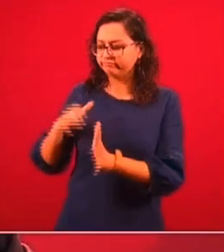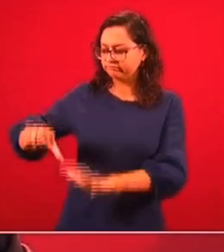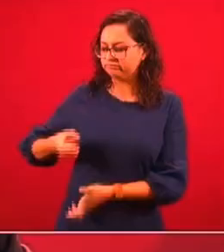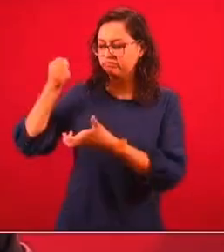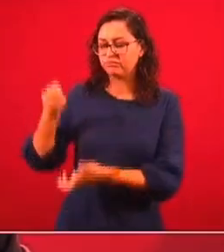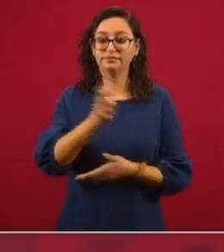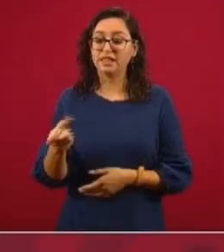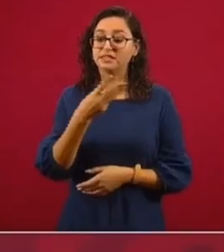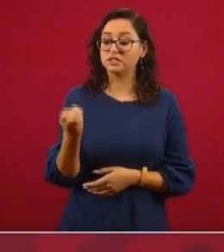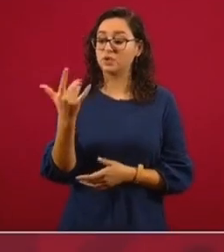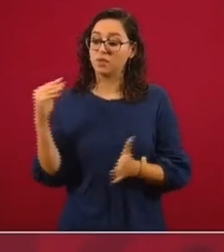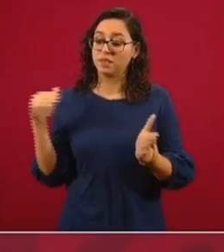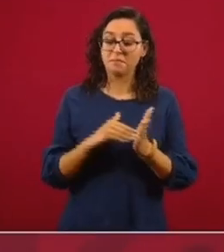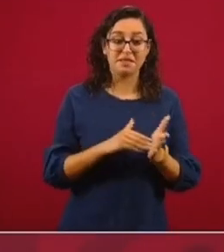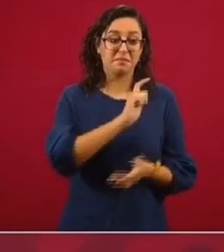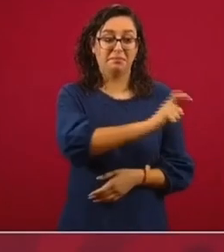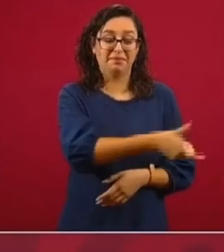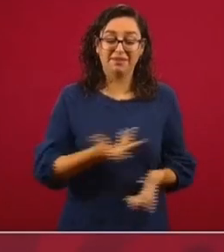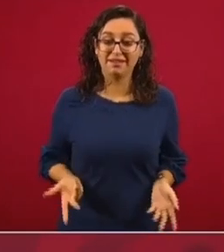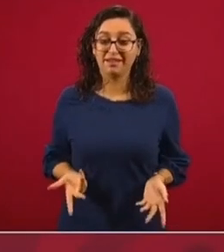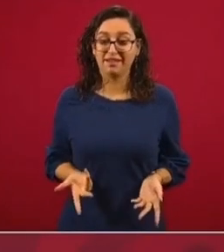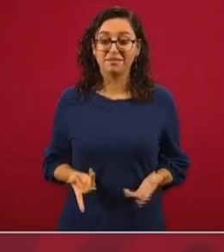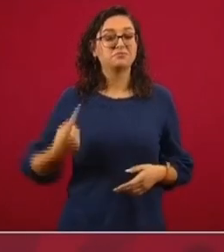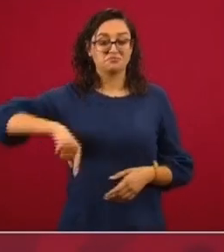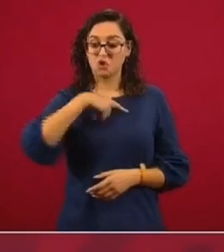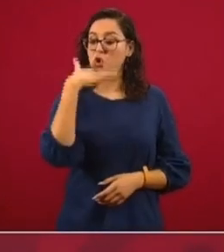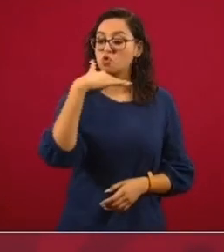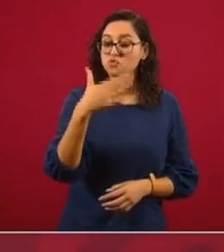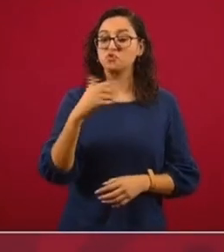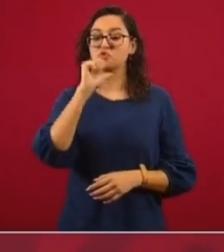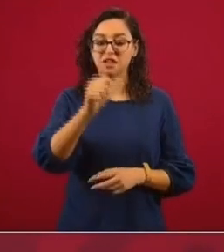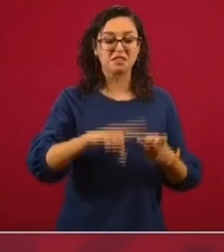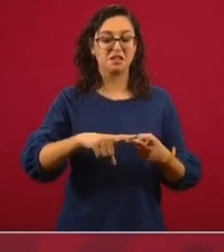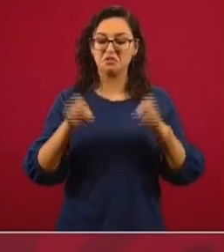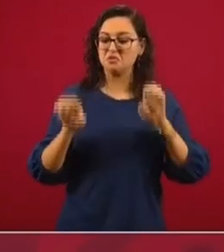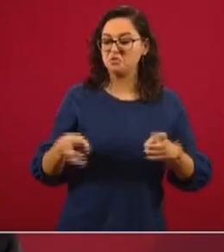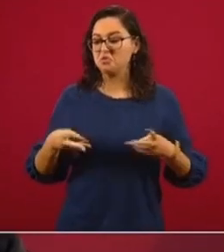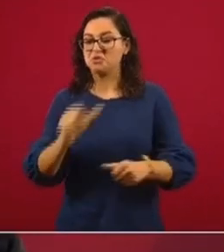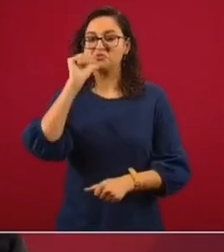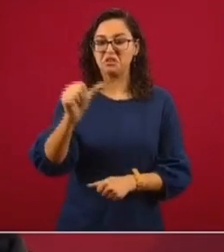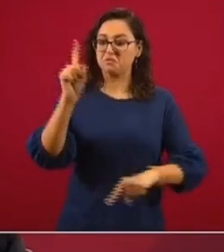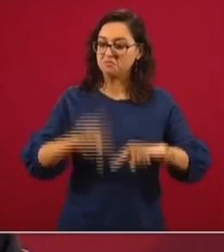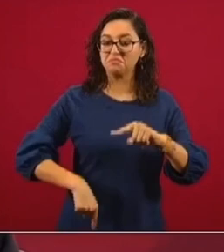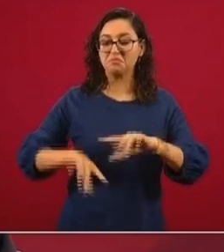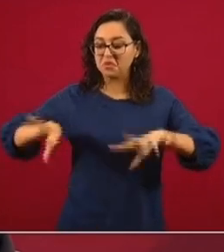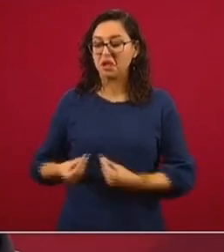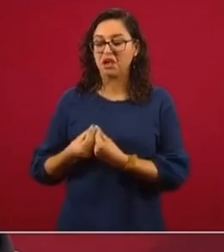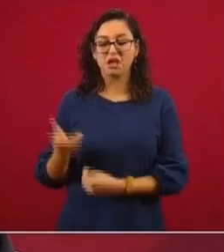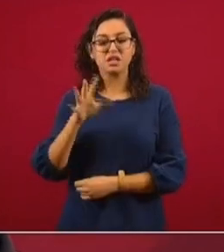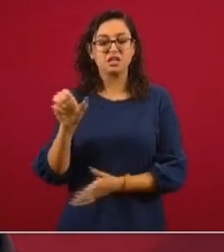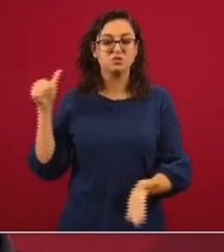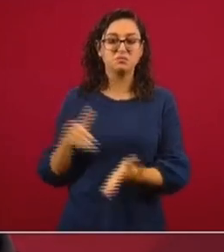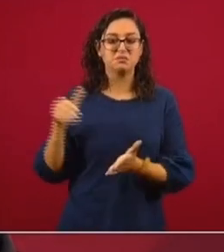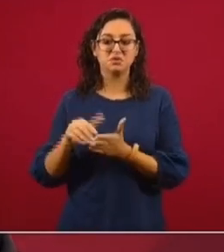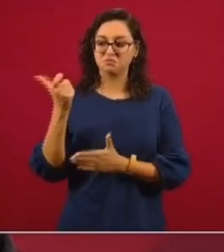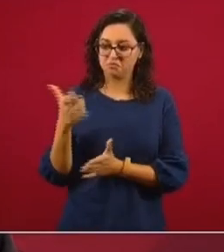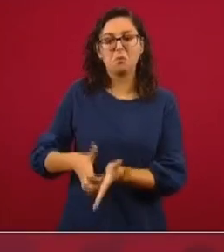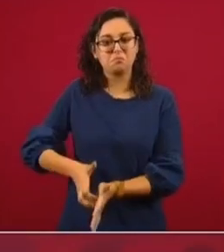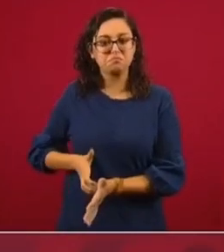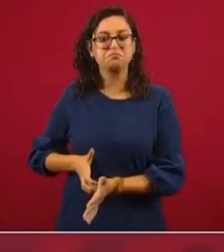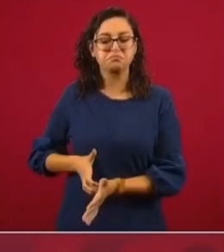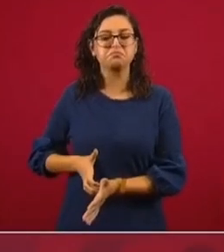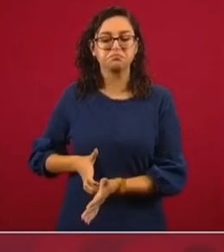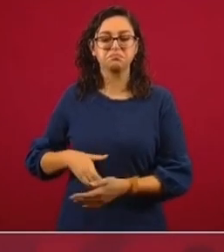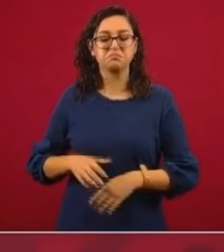500 mil millones de pesos. Los ahorros que hemos logrado por no permitir la corrupción y por no permitir los lujos en el gobierno suman más de 500 mil millones de pesos.